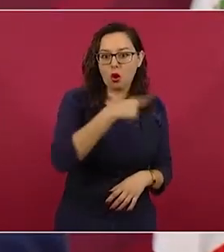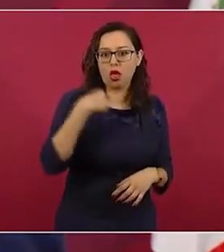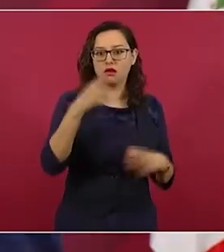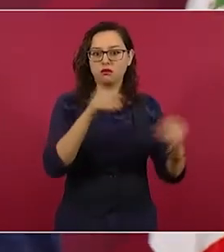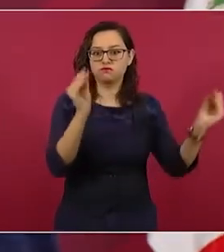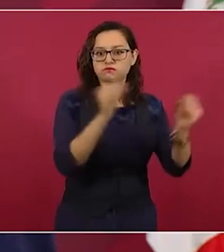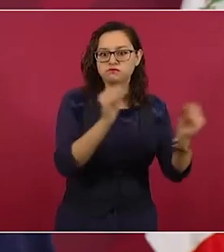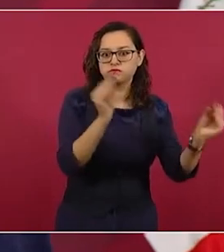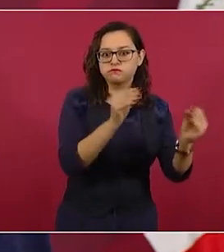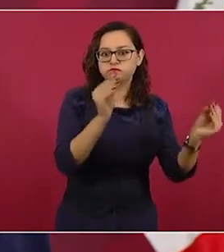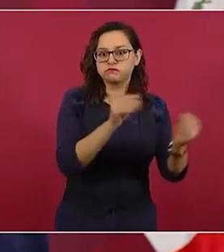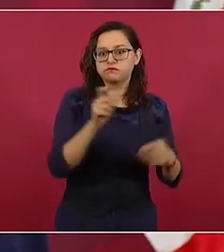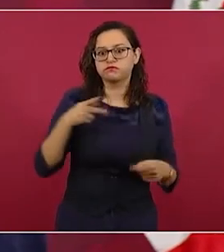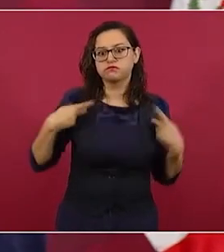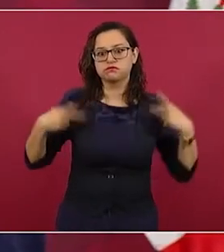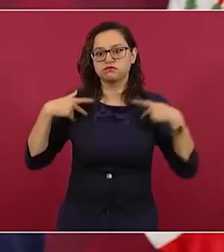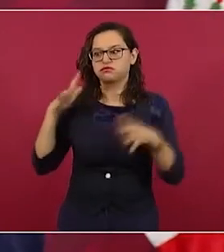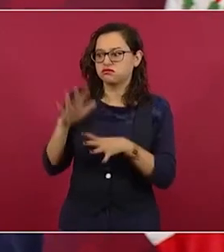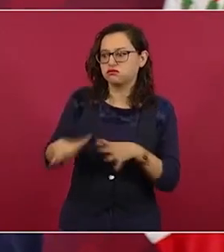entonces, sí estuvo muy bien,